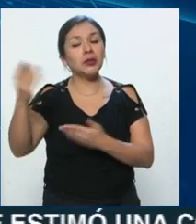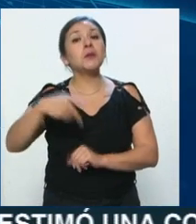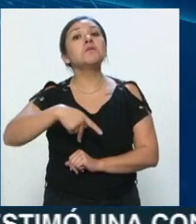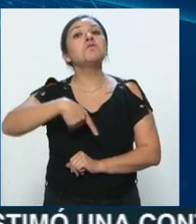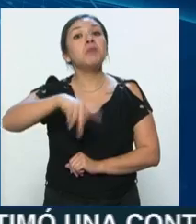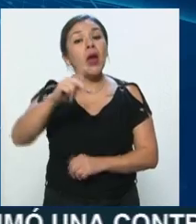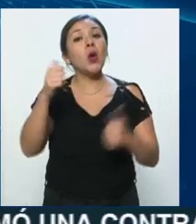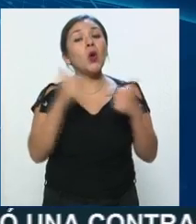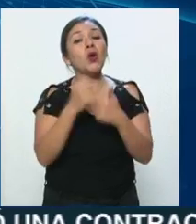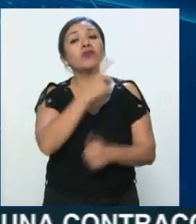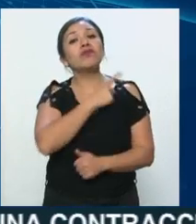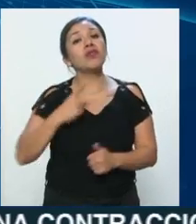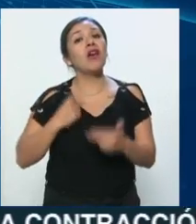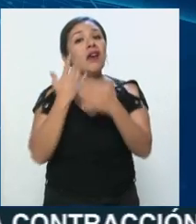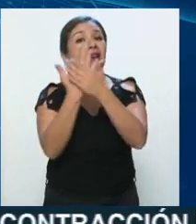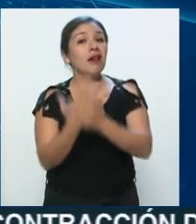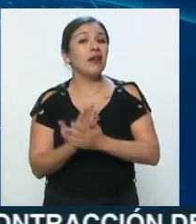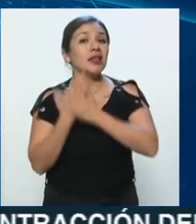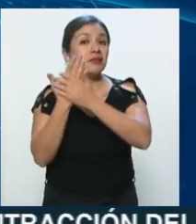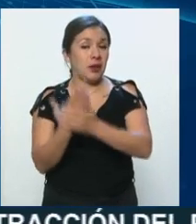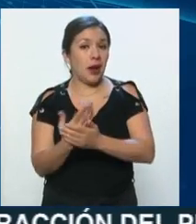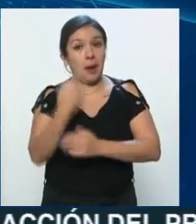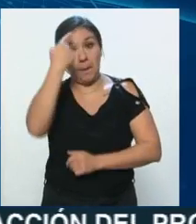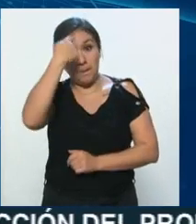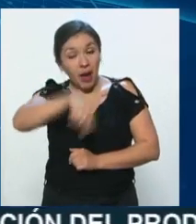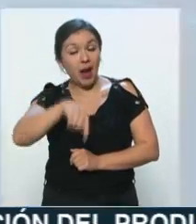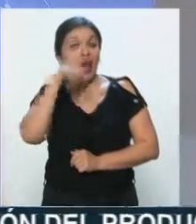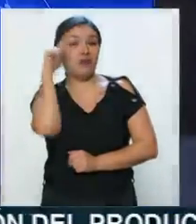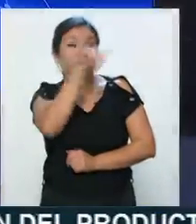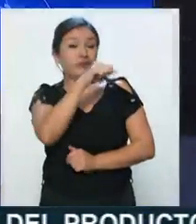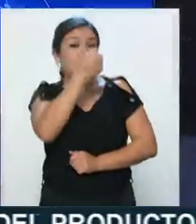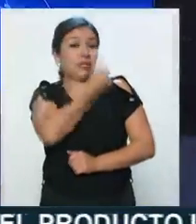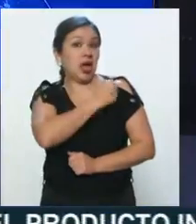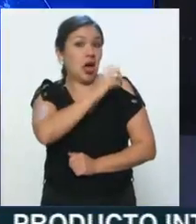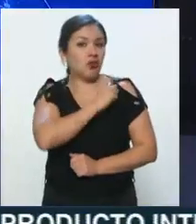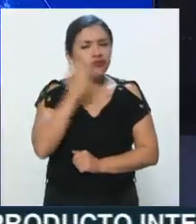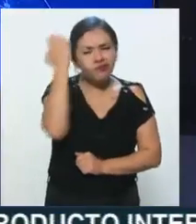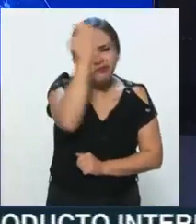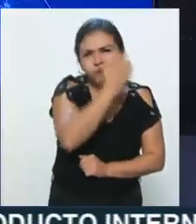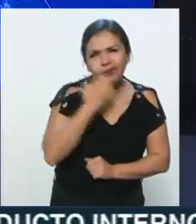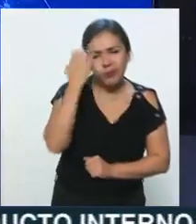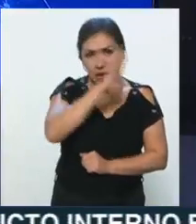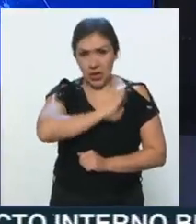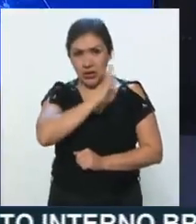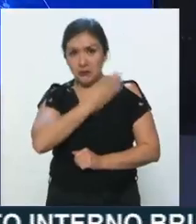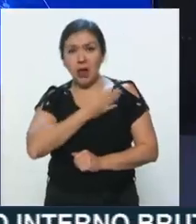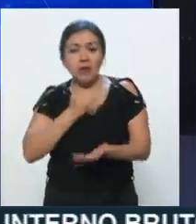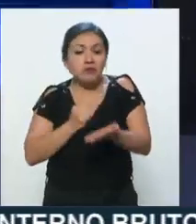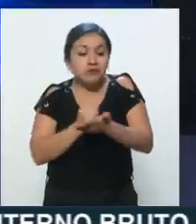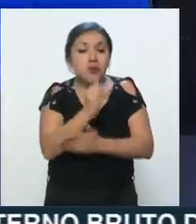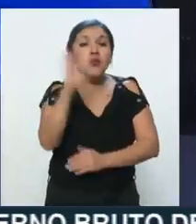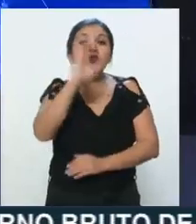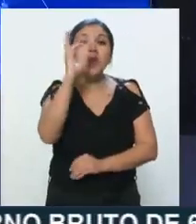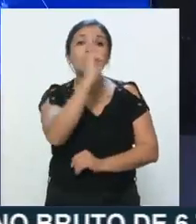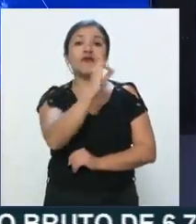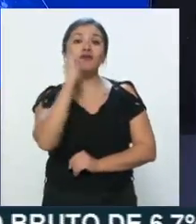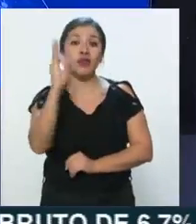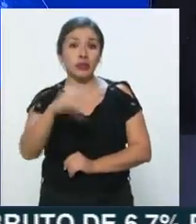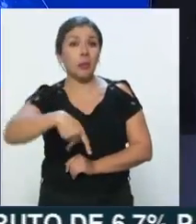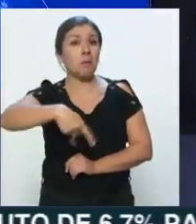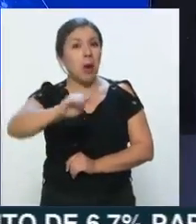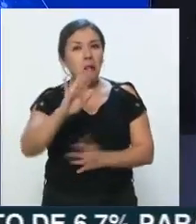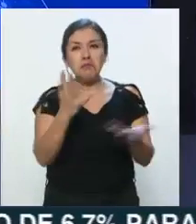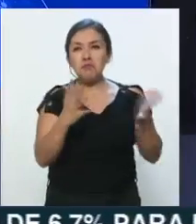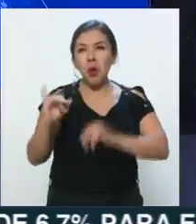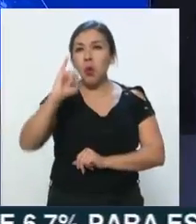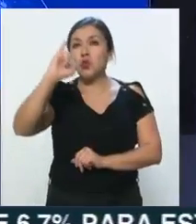que hay que esperar, hay que esperar a que, bueno, también el Departamento de Sanidad allá en España diga cuál será la fecha. Pero recordar que ya por